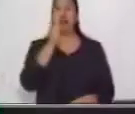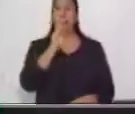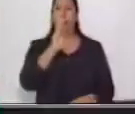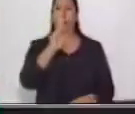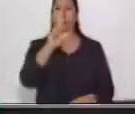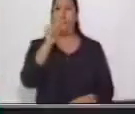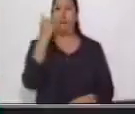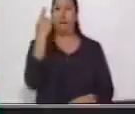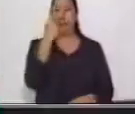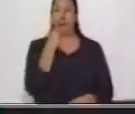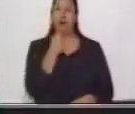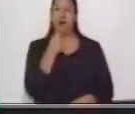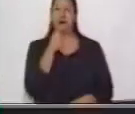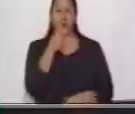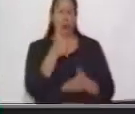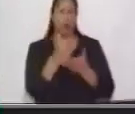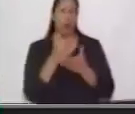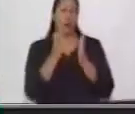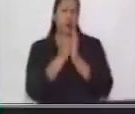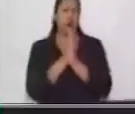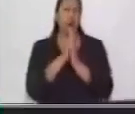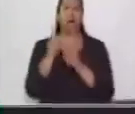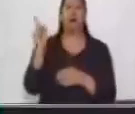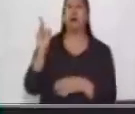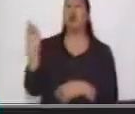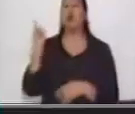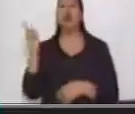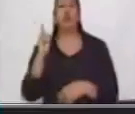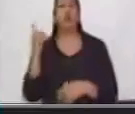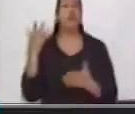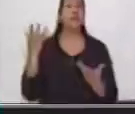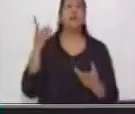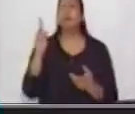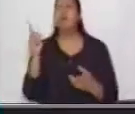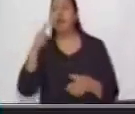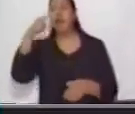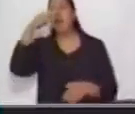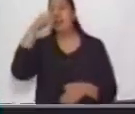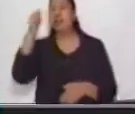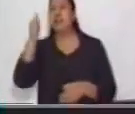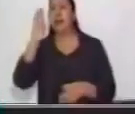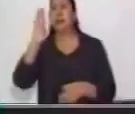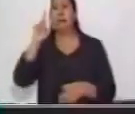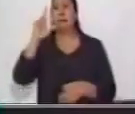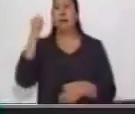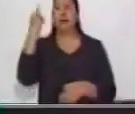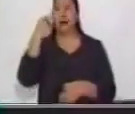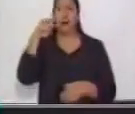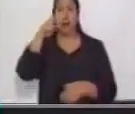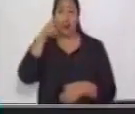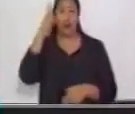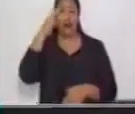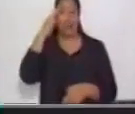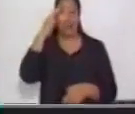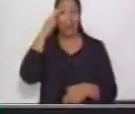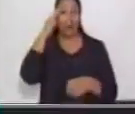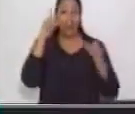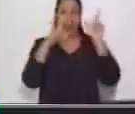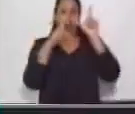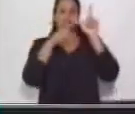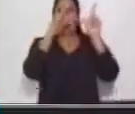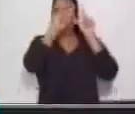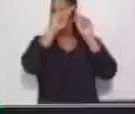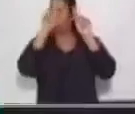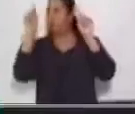en esta sopa de letras dónde dice tablas. Busquemos. Busquemos. Ayúdame. Recuérdate que hay horizontal, hay